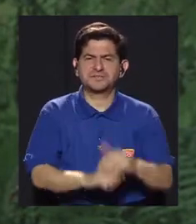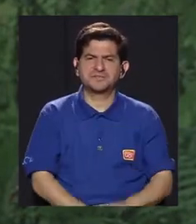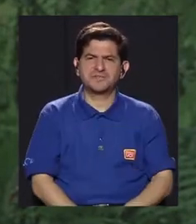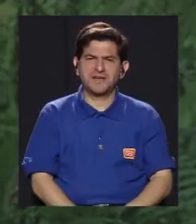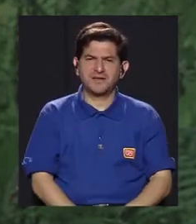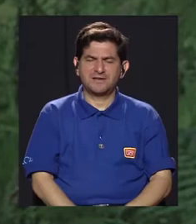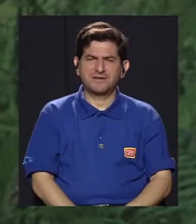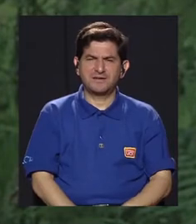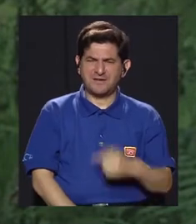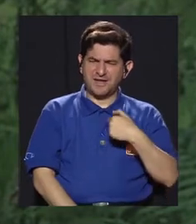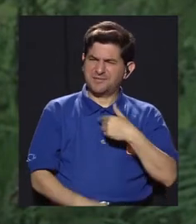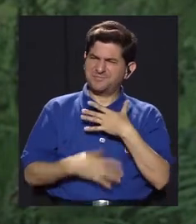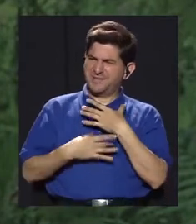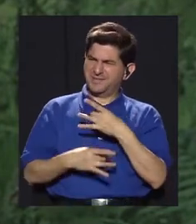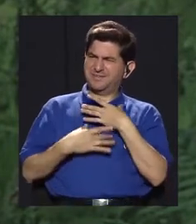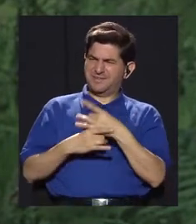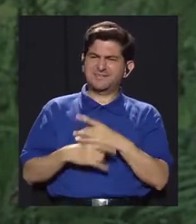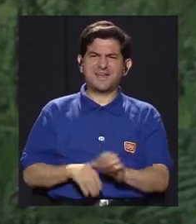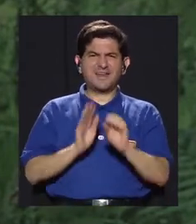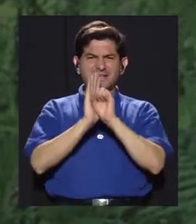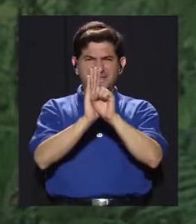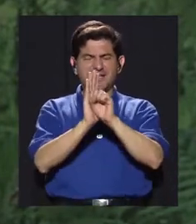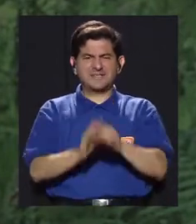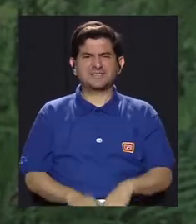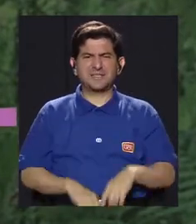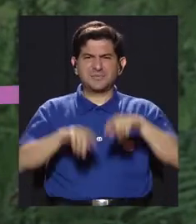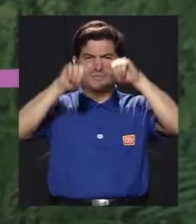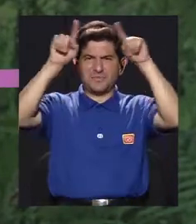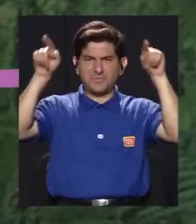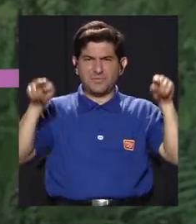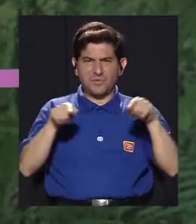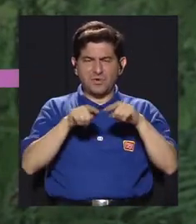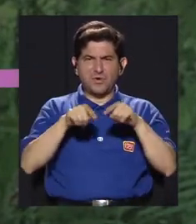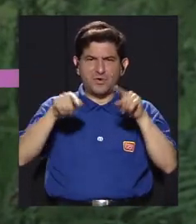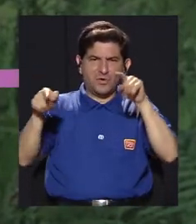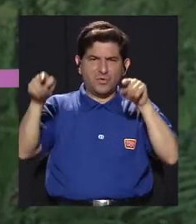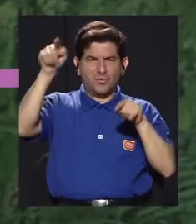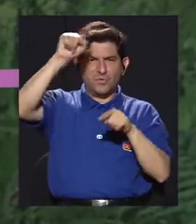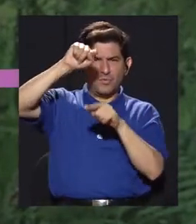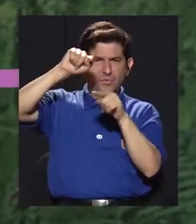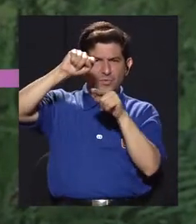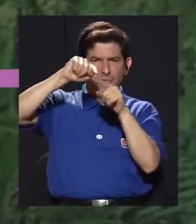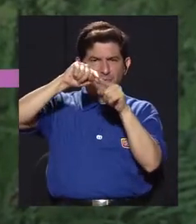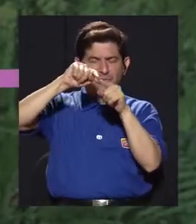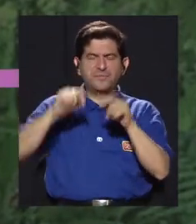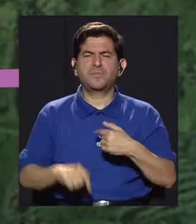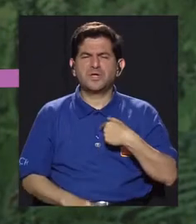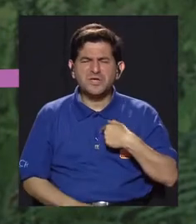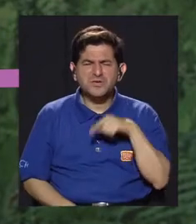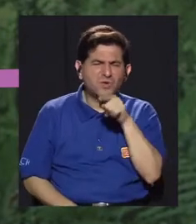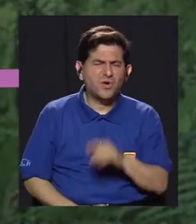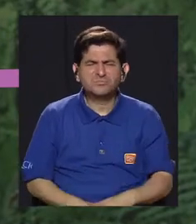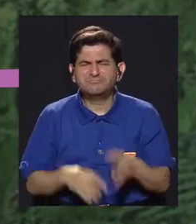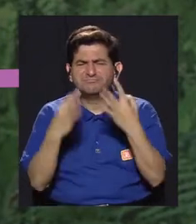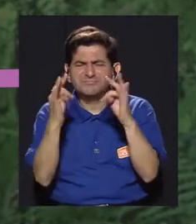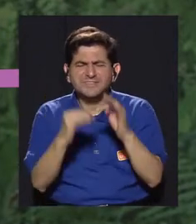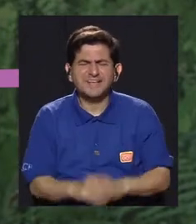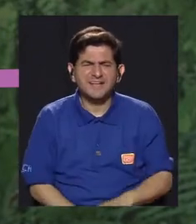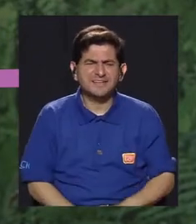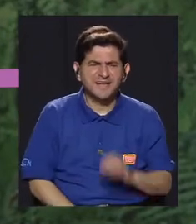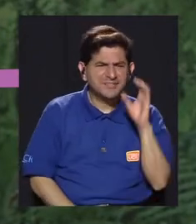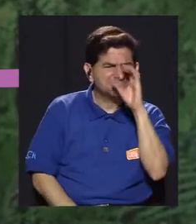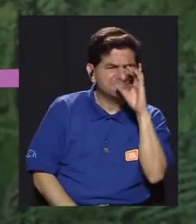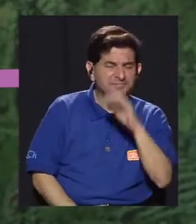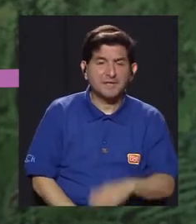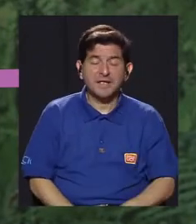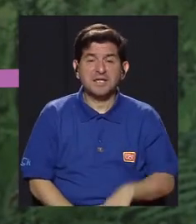me atraía, me llamaba mucho la atención el símbolo del Yin Yang, ¿verdad? Y en algún momento decidí ir a explorarlo y ahí desde hace ya cinco